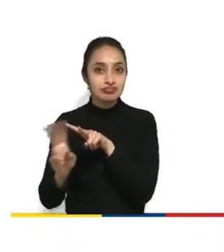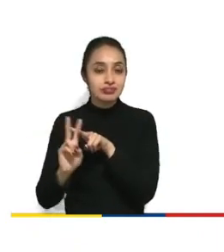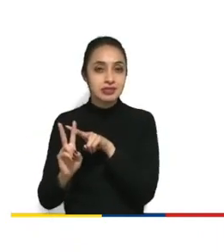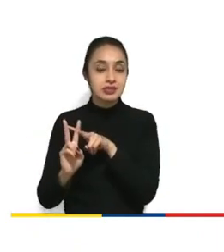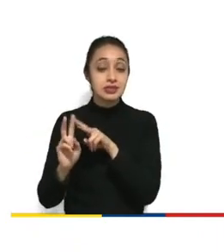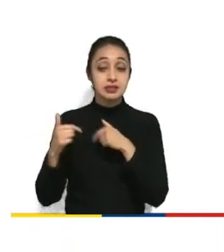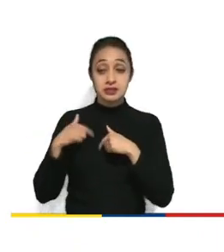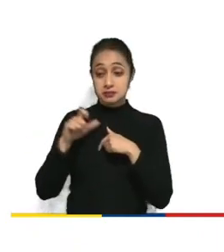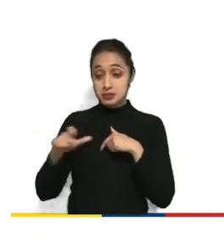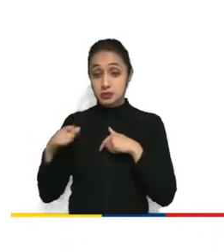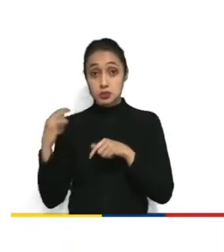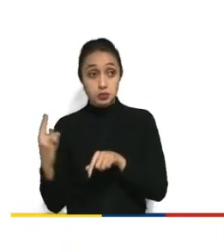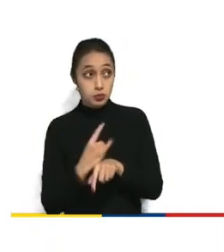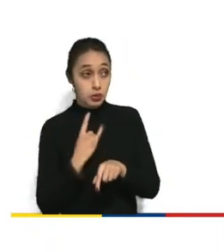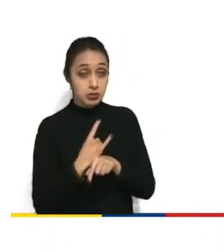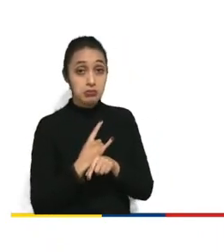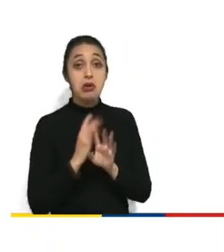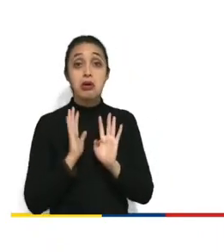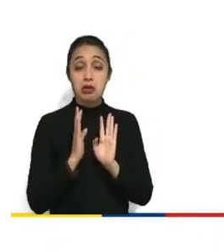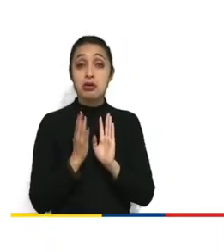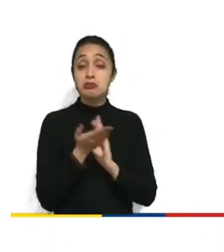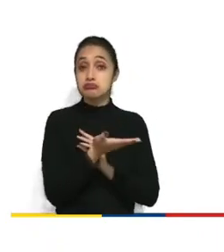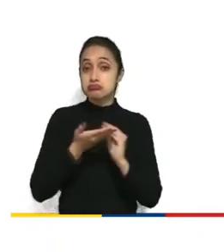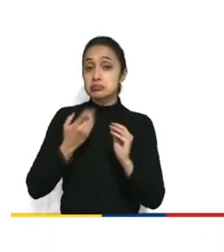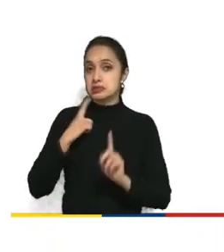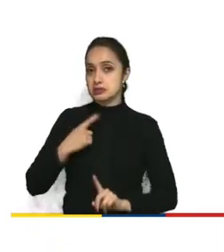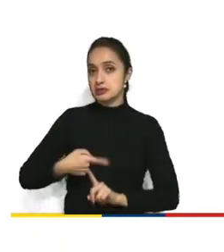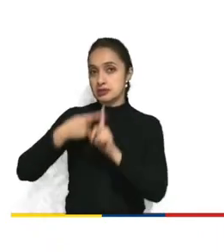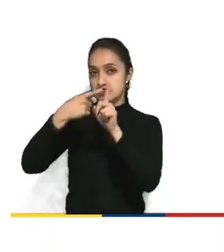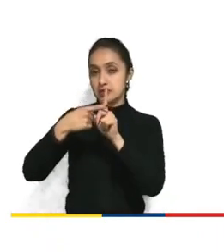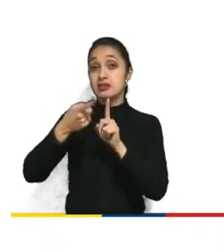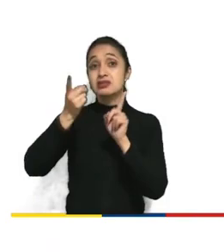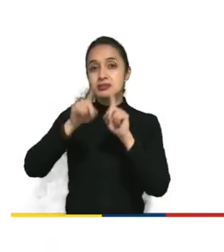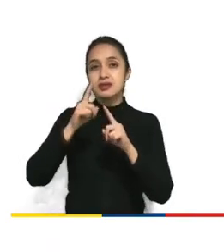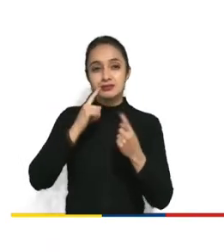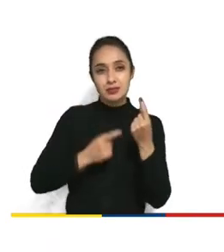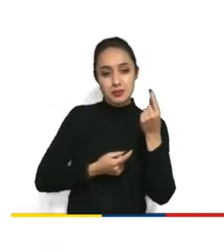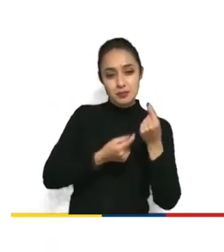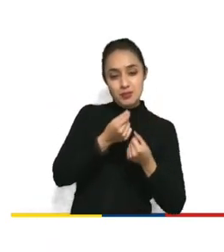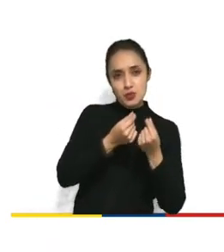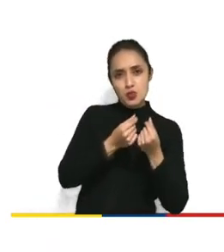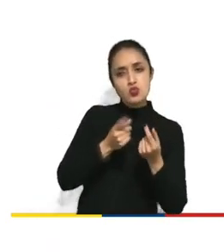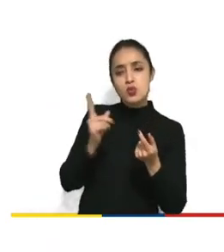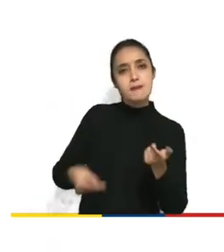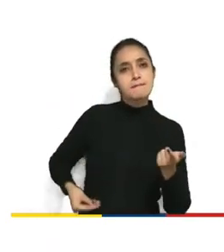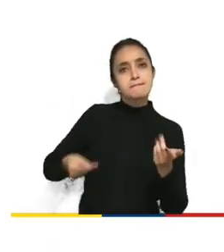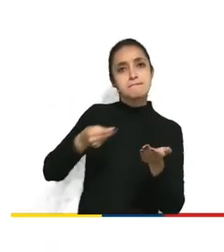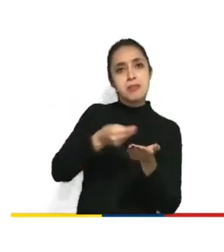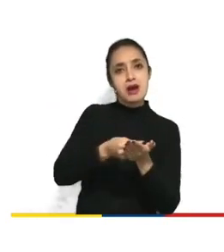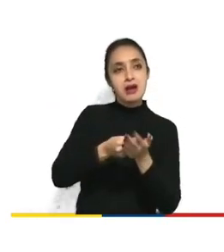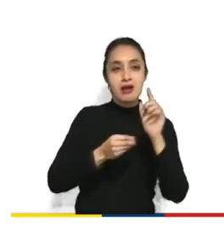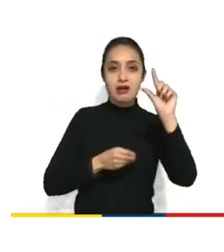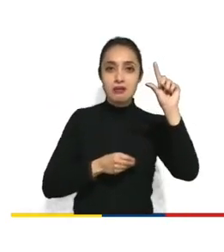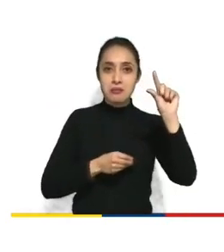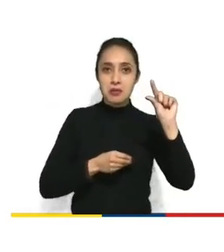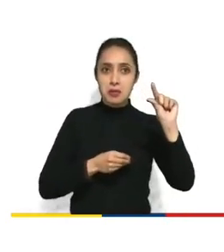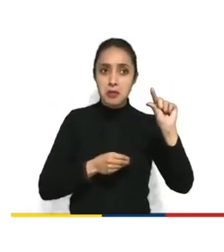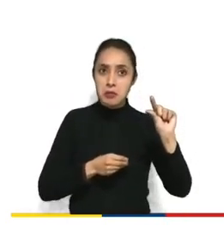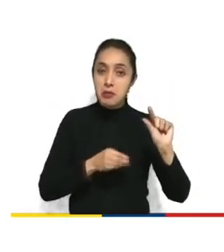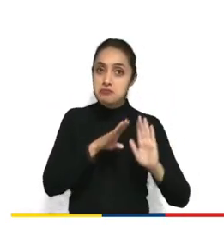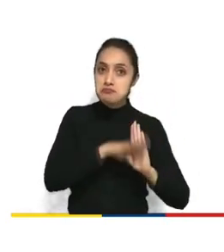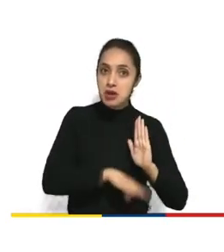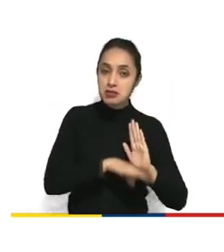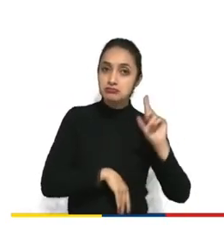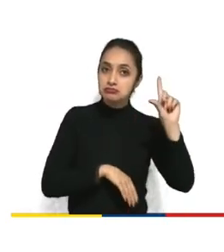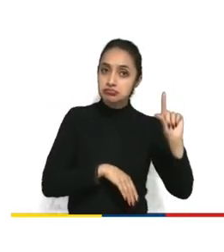están beneficiando verdad de hecho vemos que el precio de los datos constantemente va cayendo y